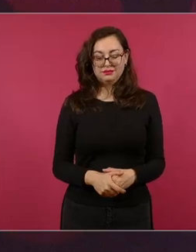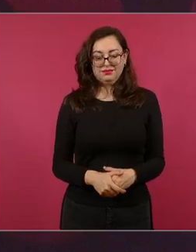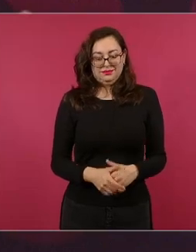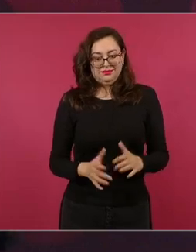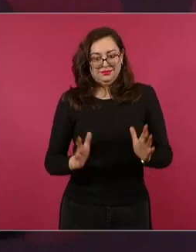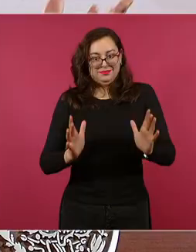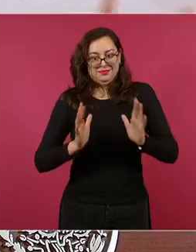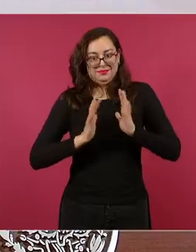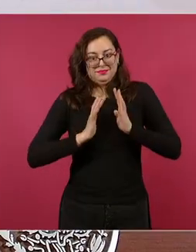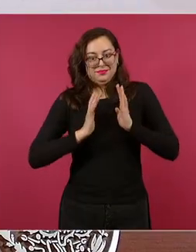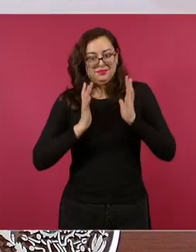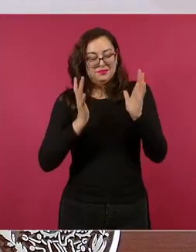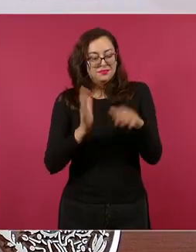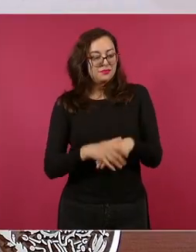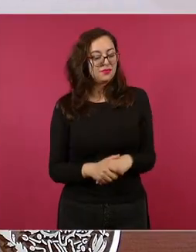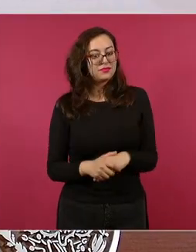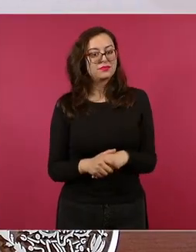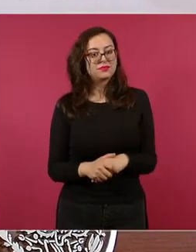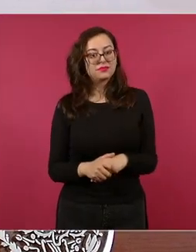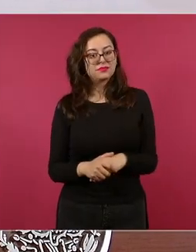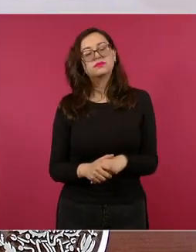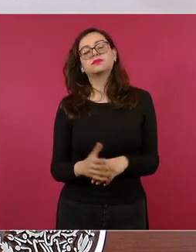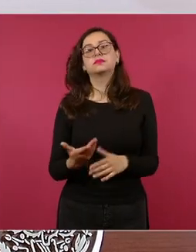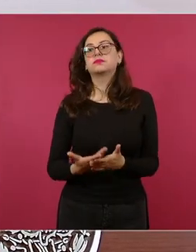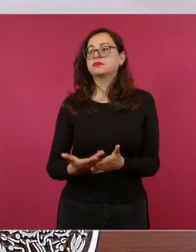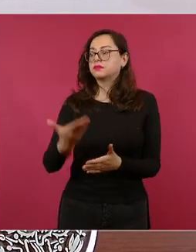principios los ideales de la revolución mexicana